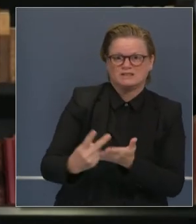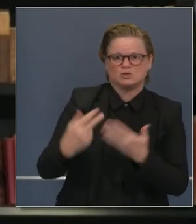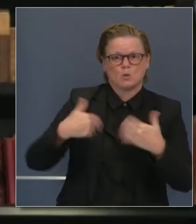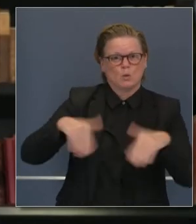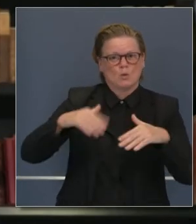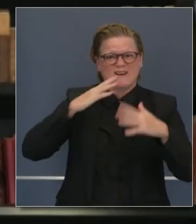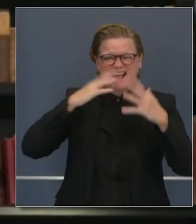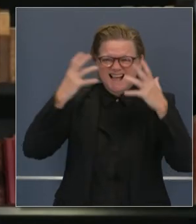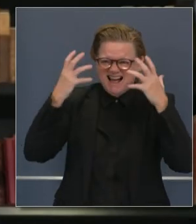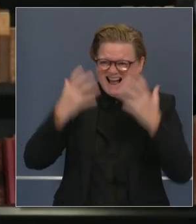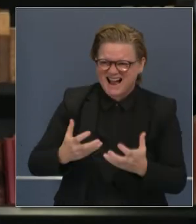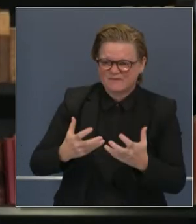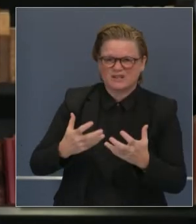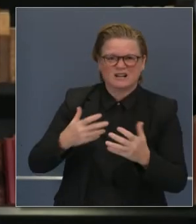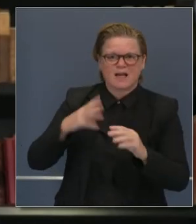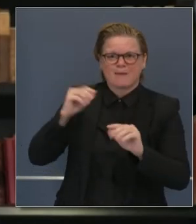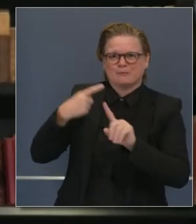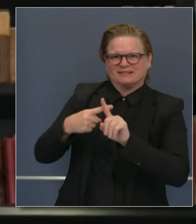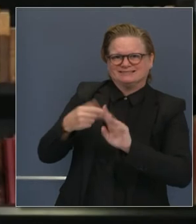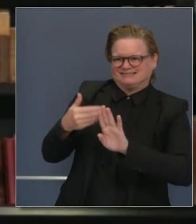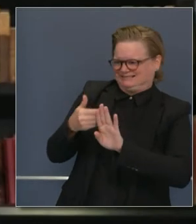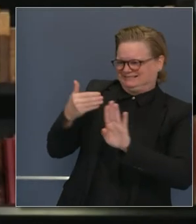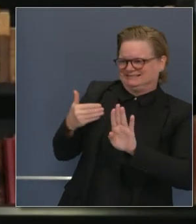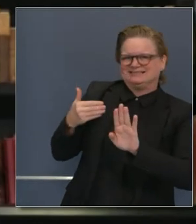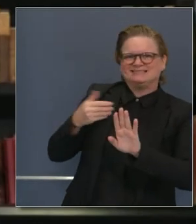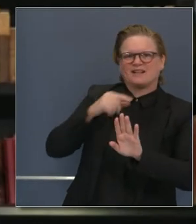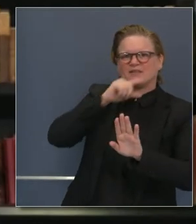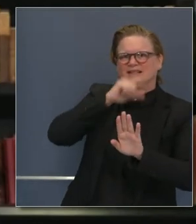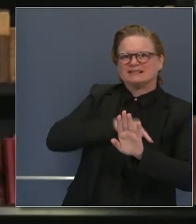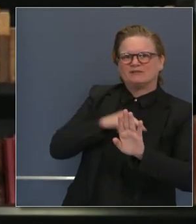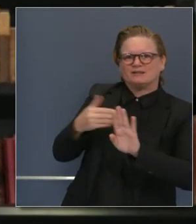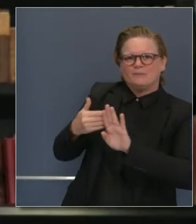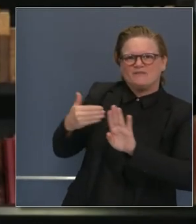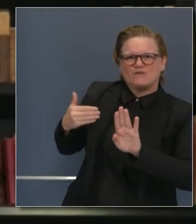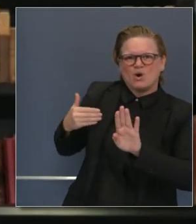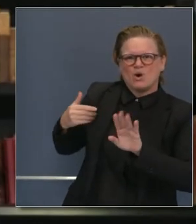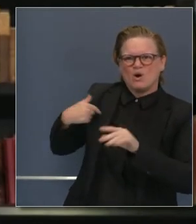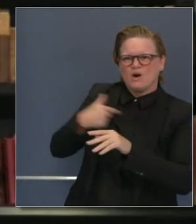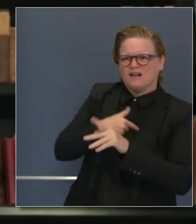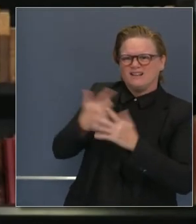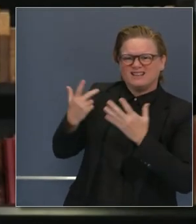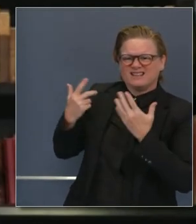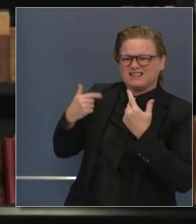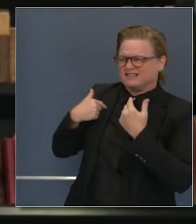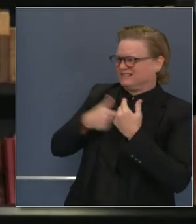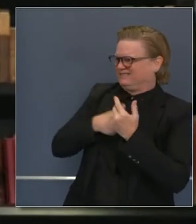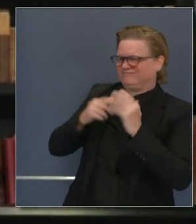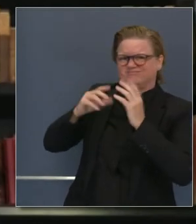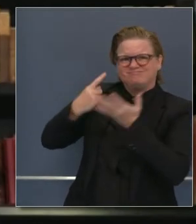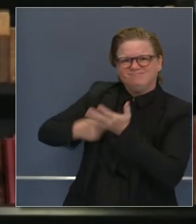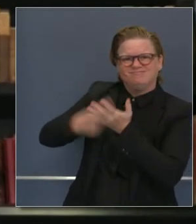haciendo dos días antes del Día de Acción de Gracias, cuando comenzamos a conversar con funcionarios de salubridad.